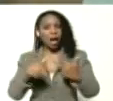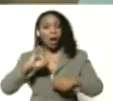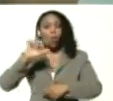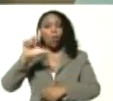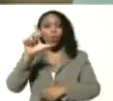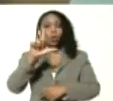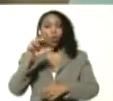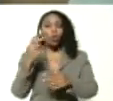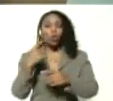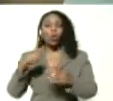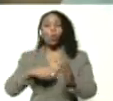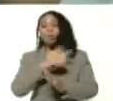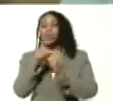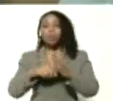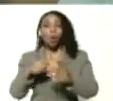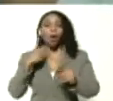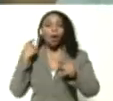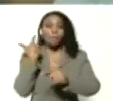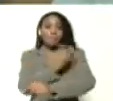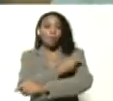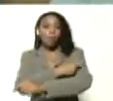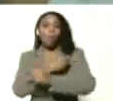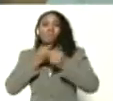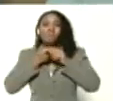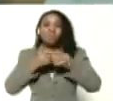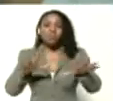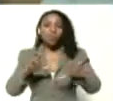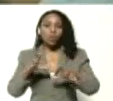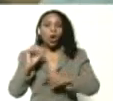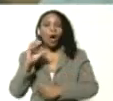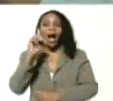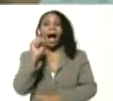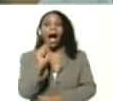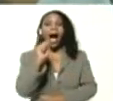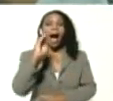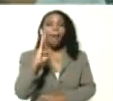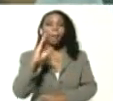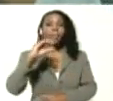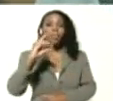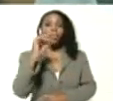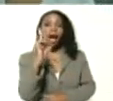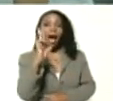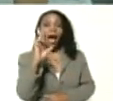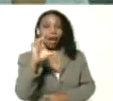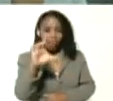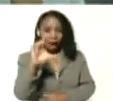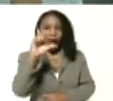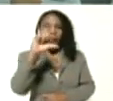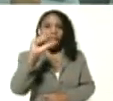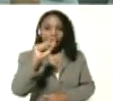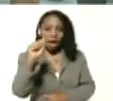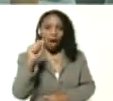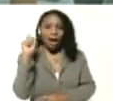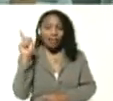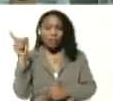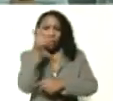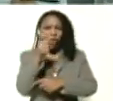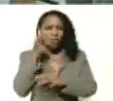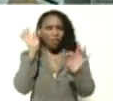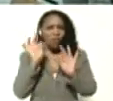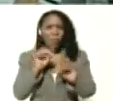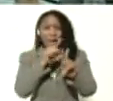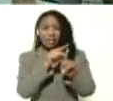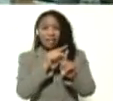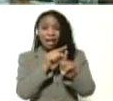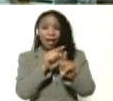estaremos vacunando masivamente con Abdala, con la vacuna Abdala, que está buscando una meta, la